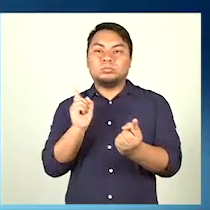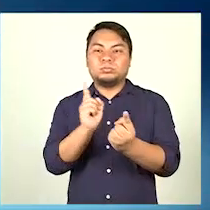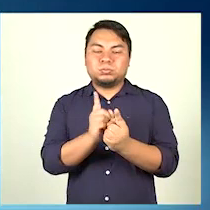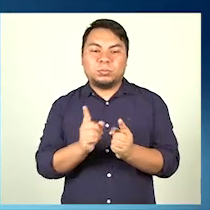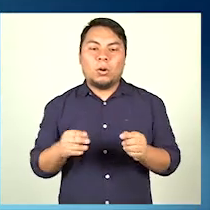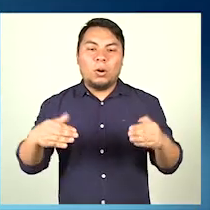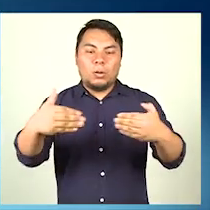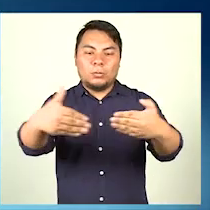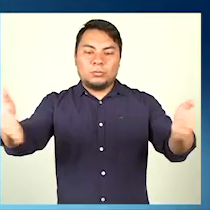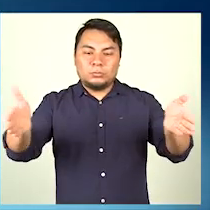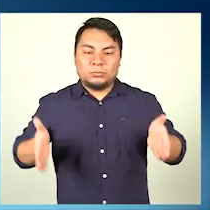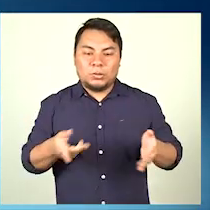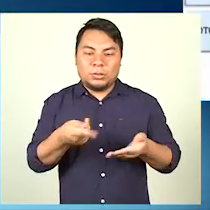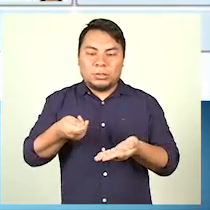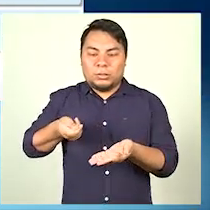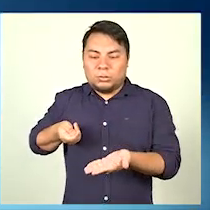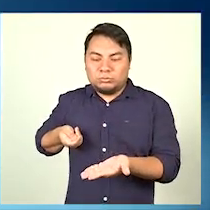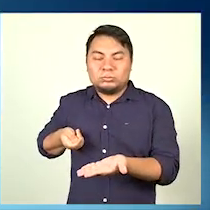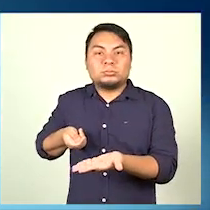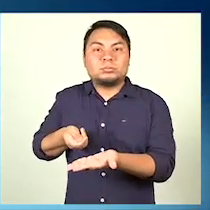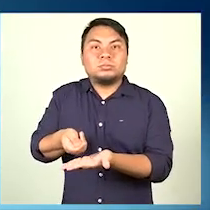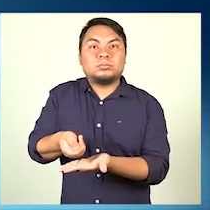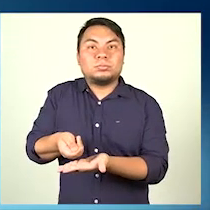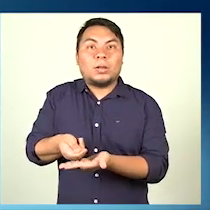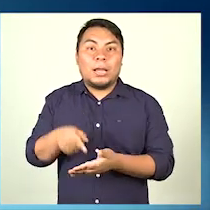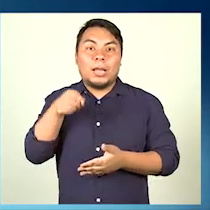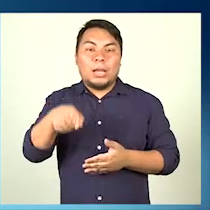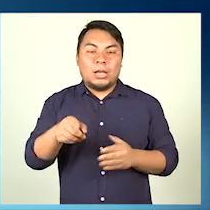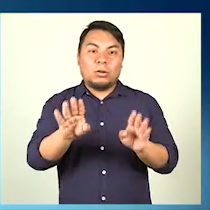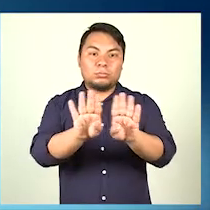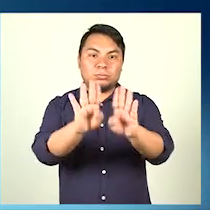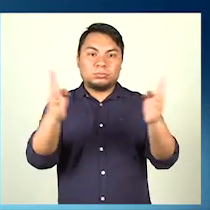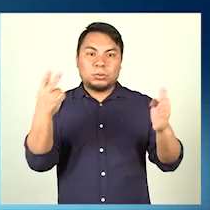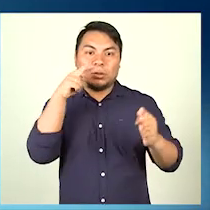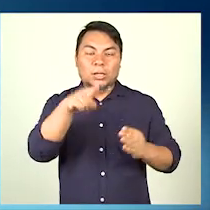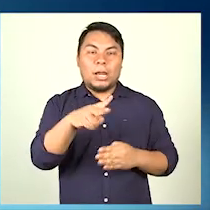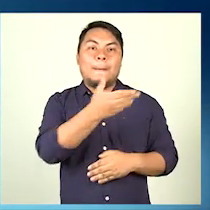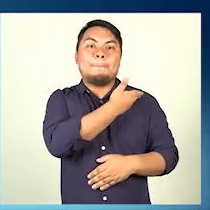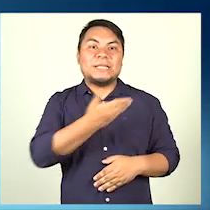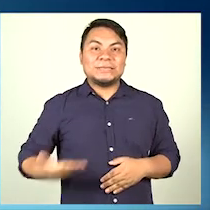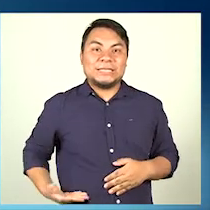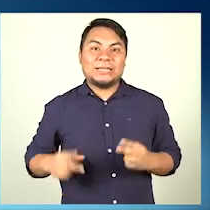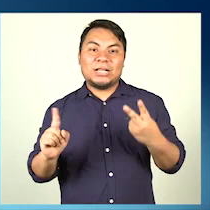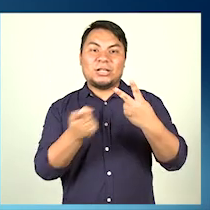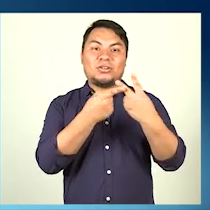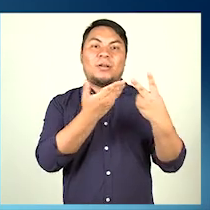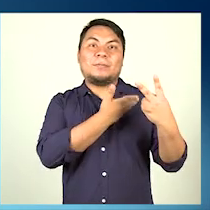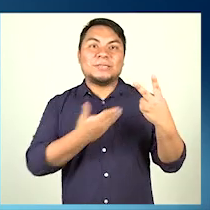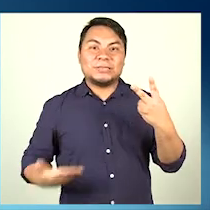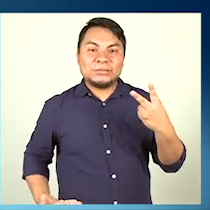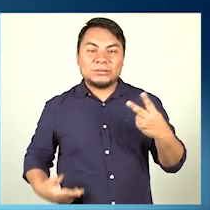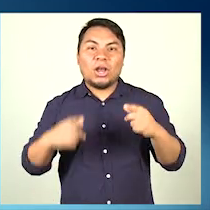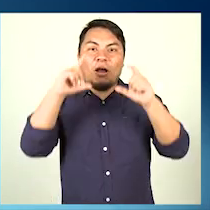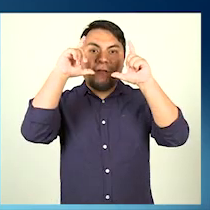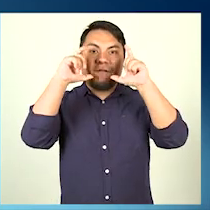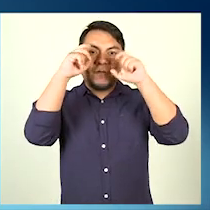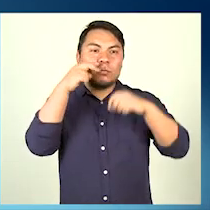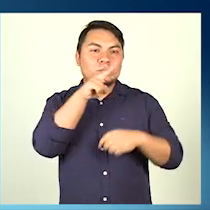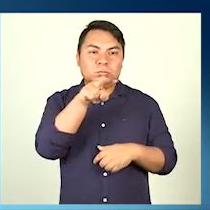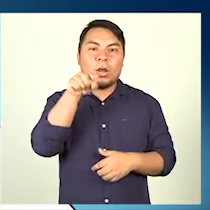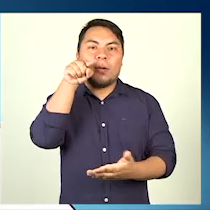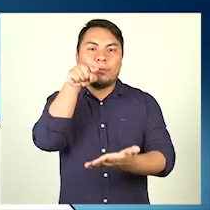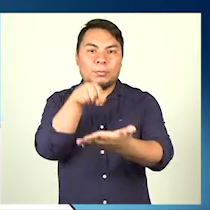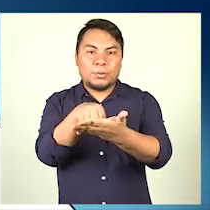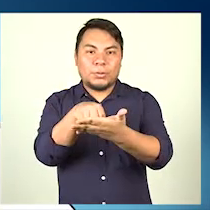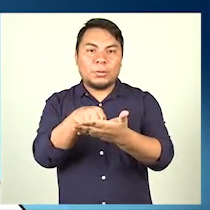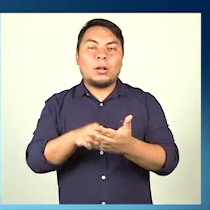de votación inserta la tarjeta en la ranura del equipo. En la pantalla de presidente y vicepresidentes presiona el símbolo o fotografía de tu